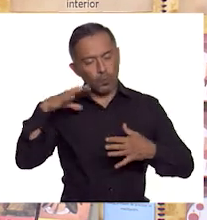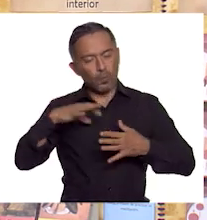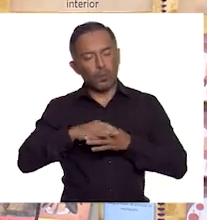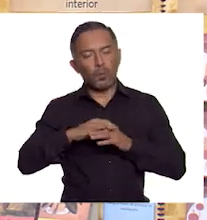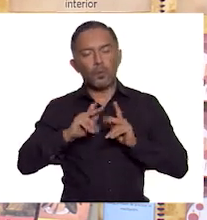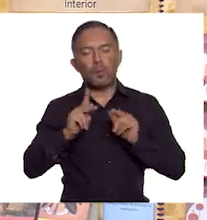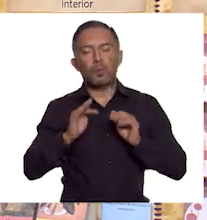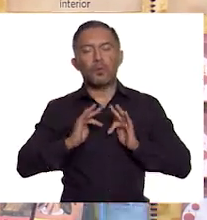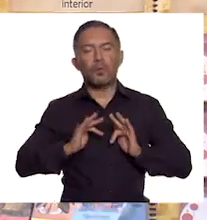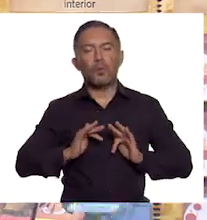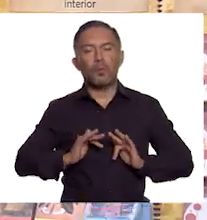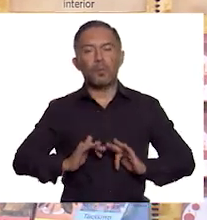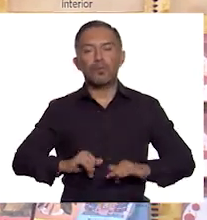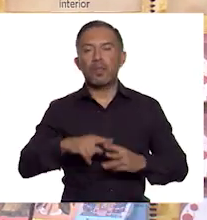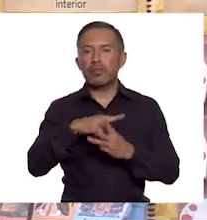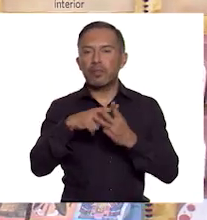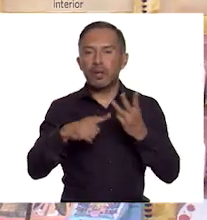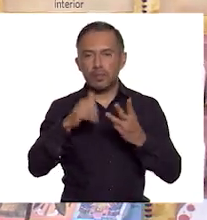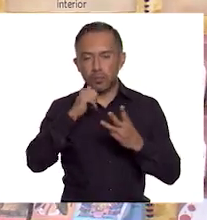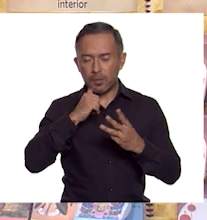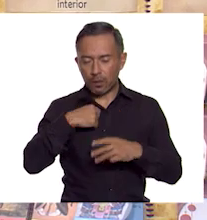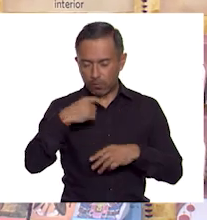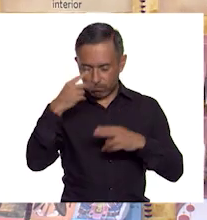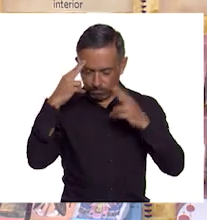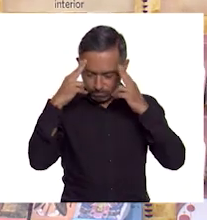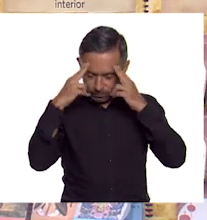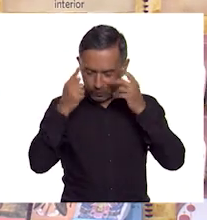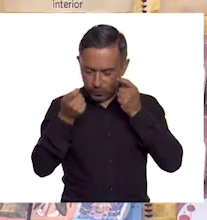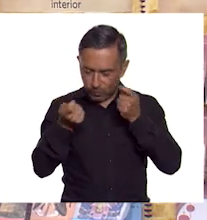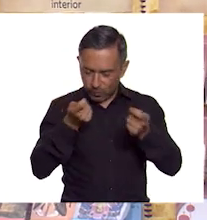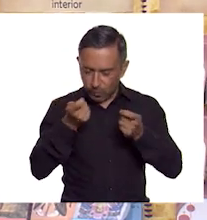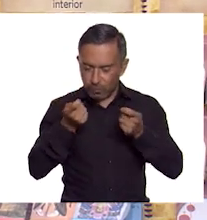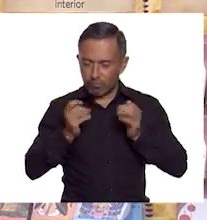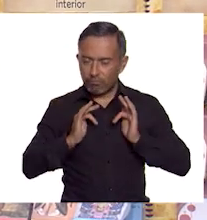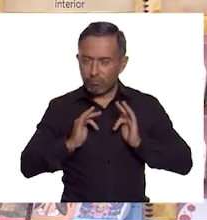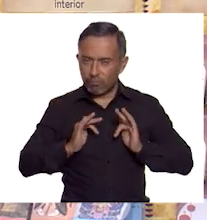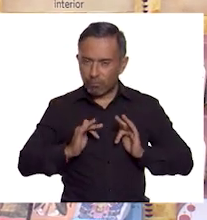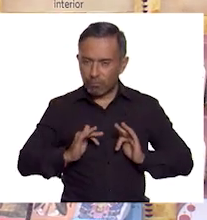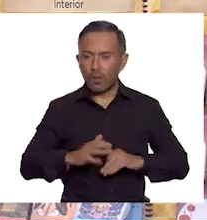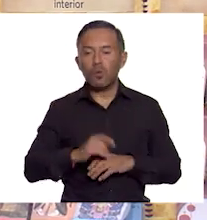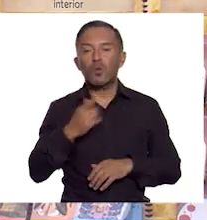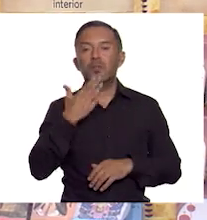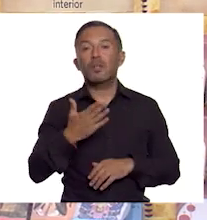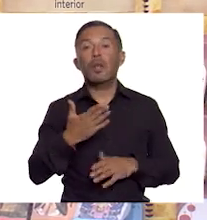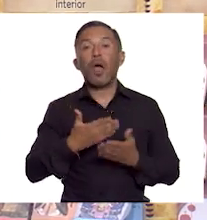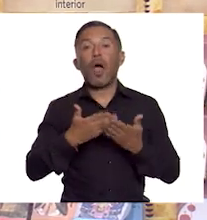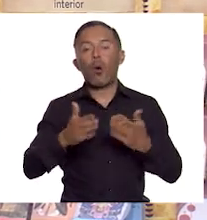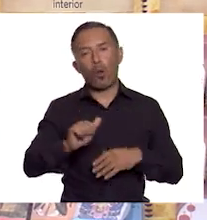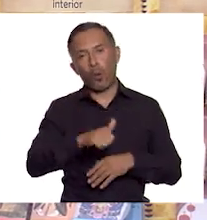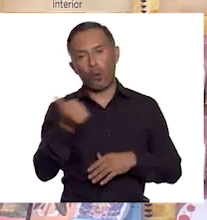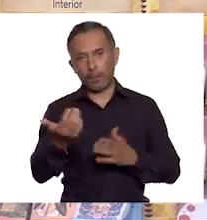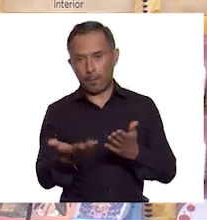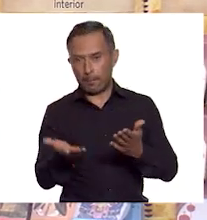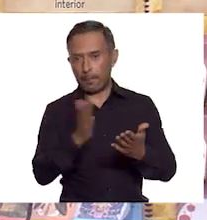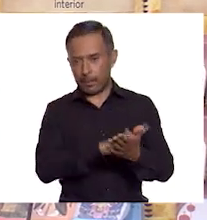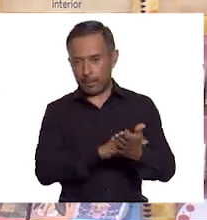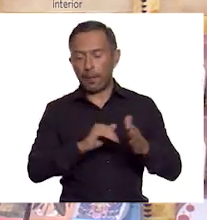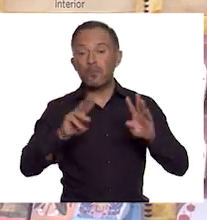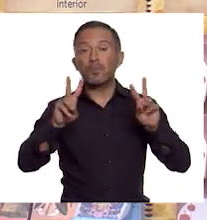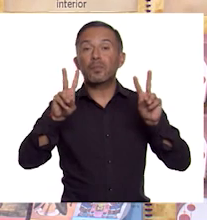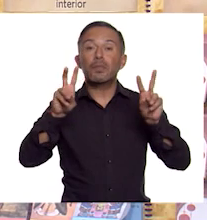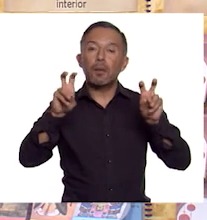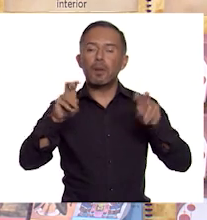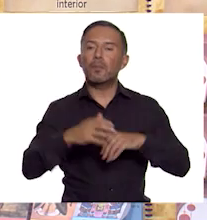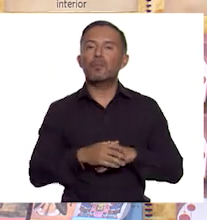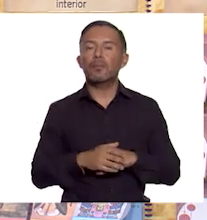en la contemplación y meditación. Bueno, ahora pasemos a nuestra siguiente página que lleva como título Edad de